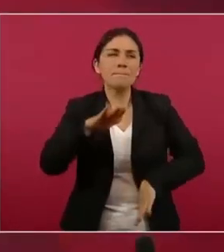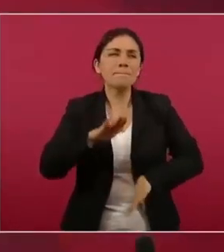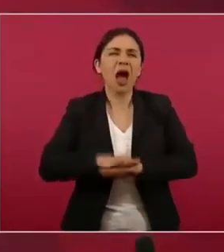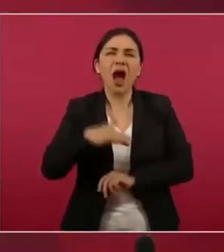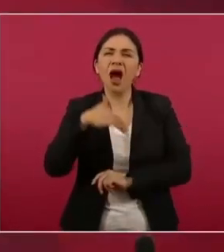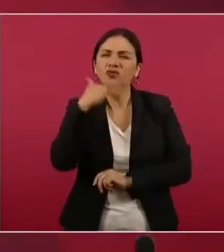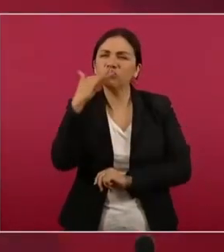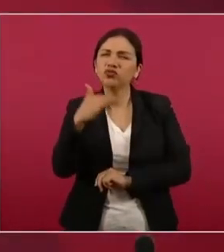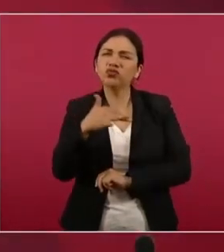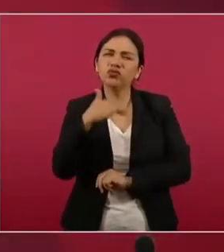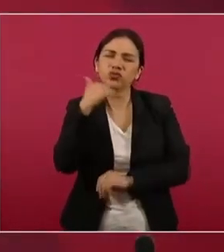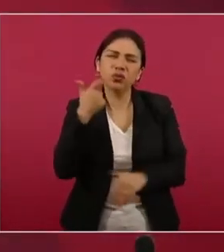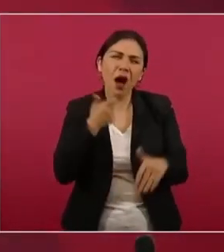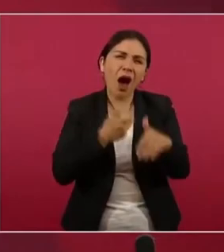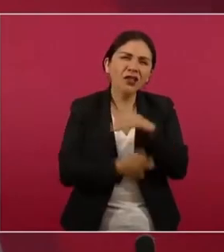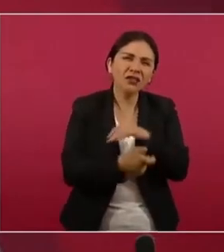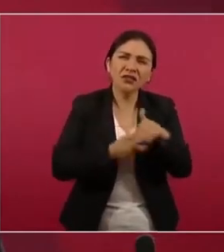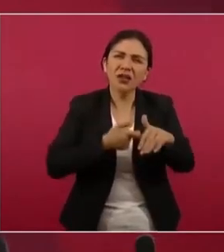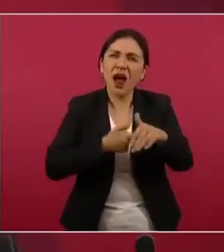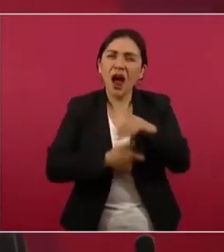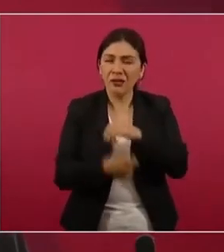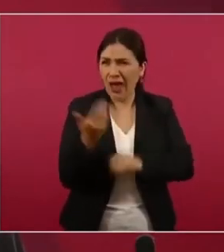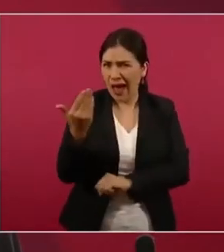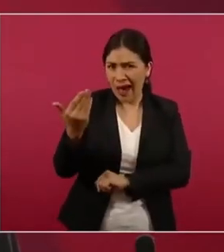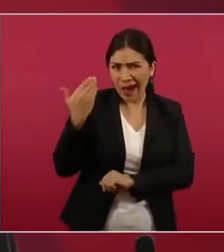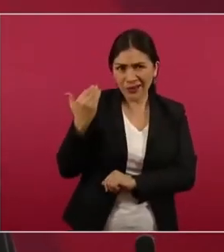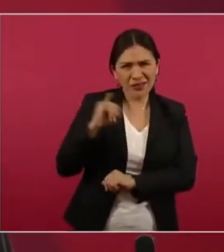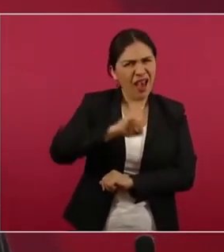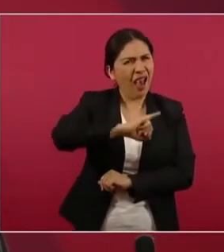nunca vista,